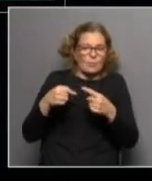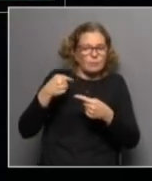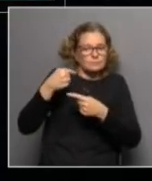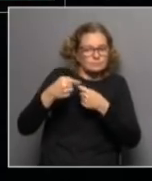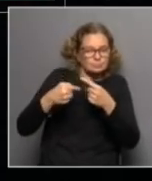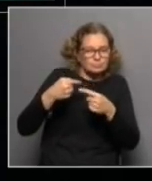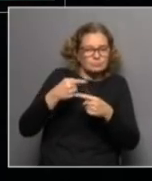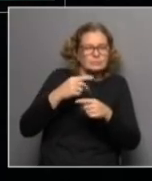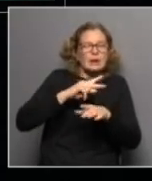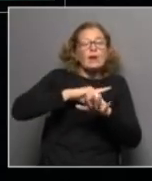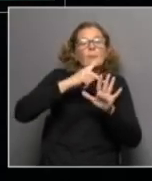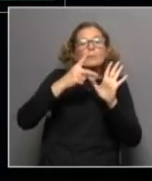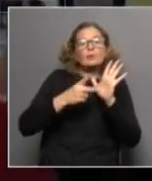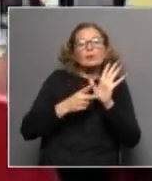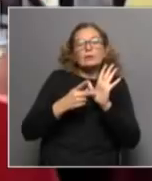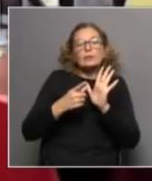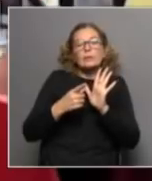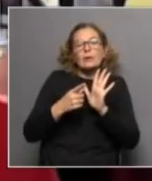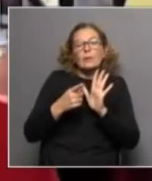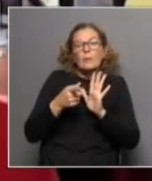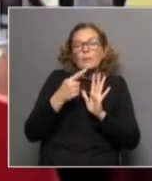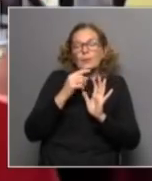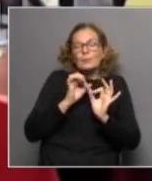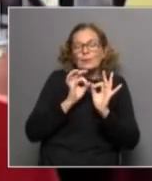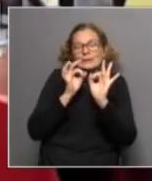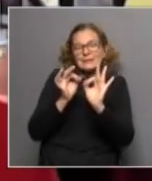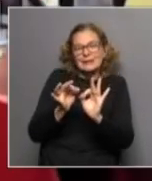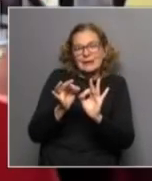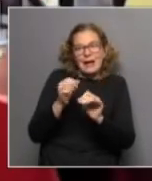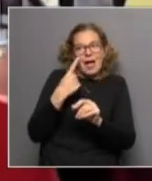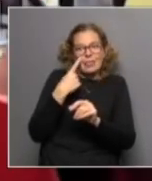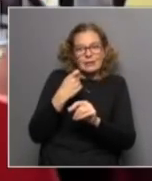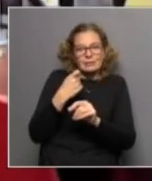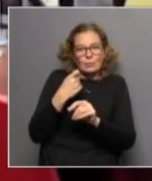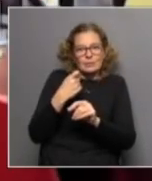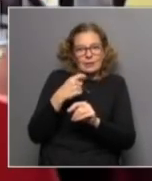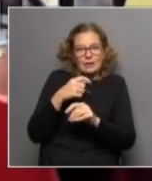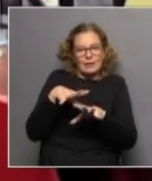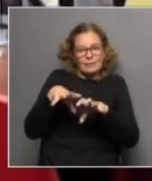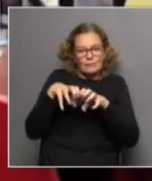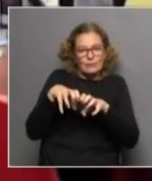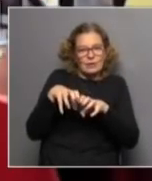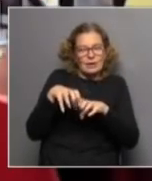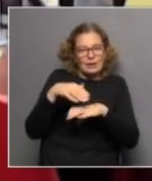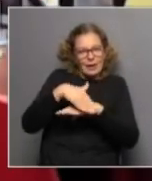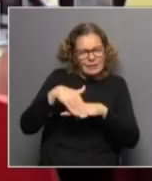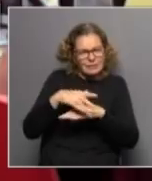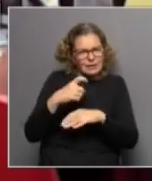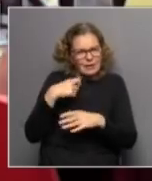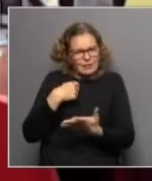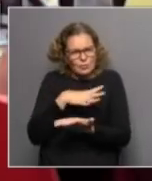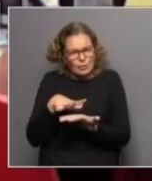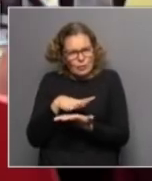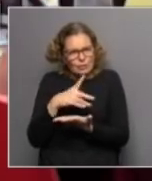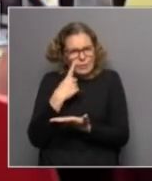proyectos tienen como la proactividad de llegar a identificar esas situaciones de calle. Si bien la articulación con